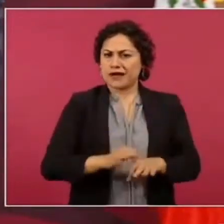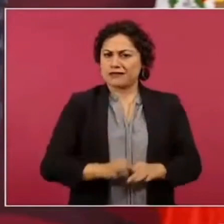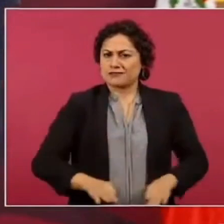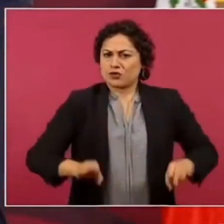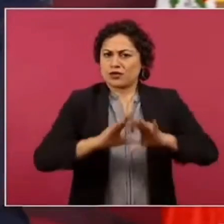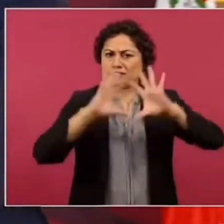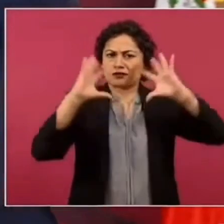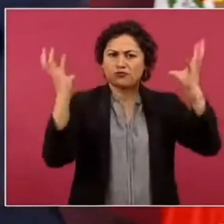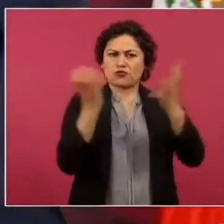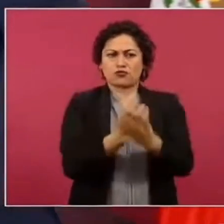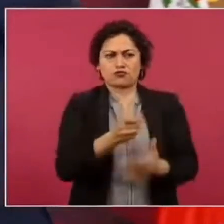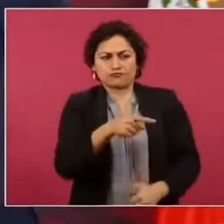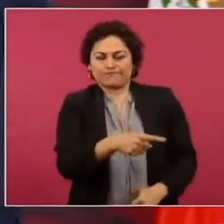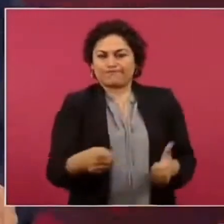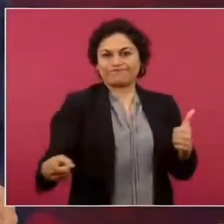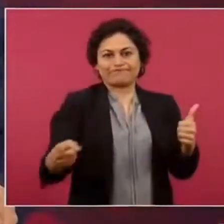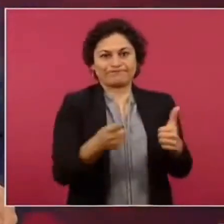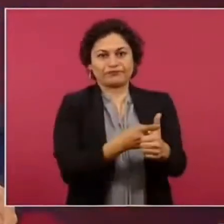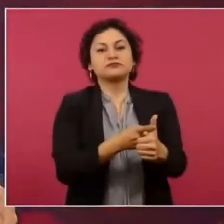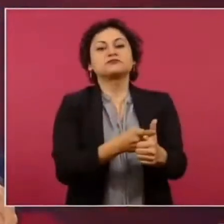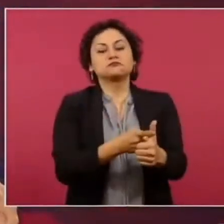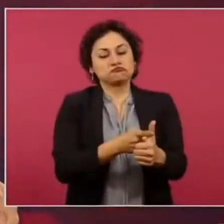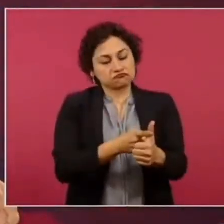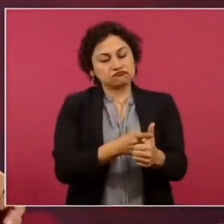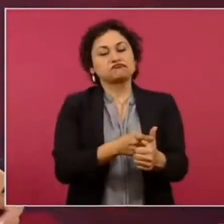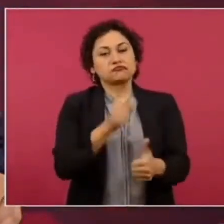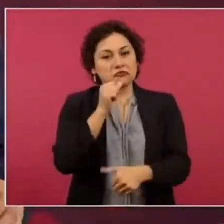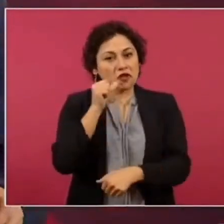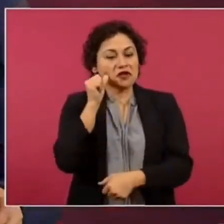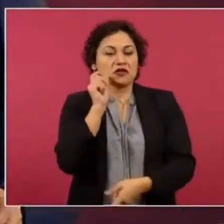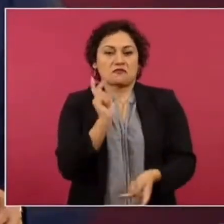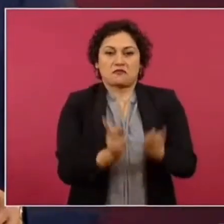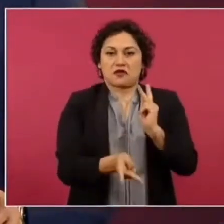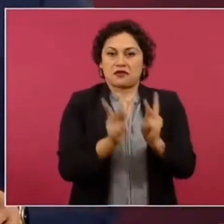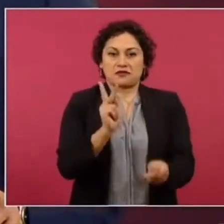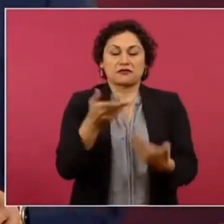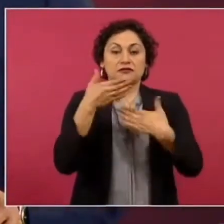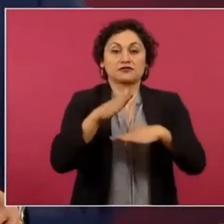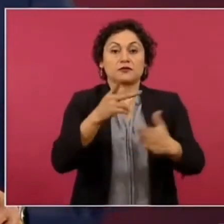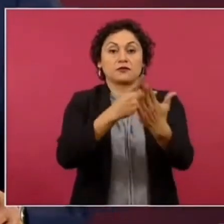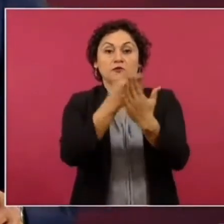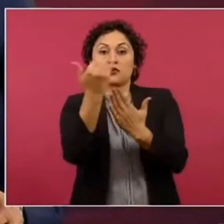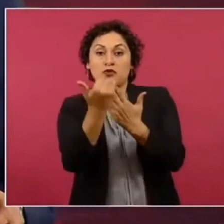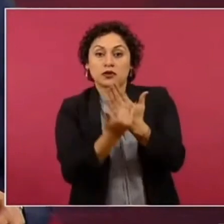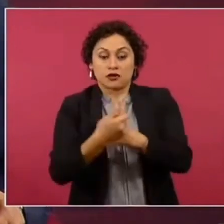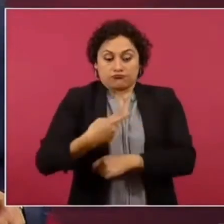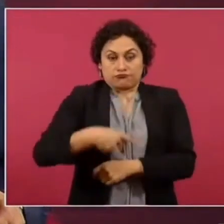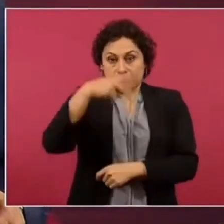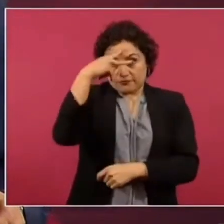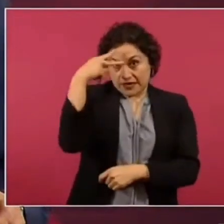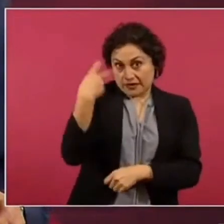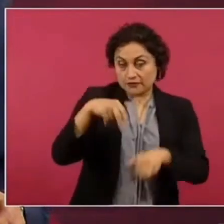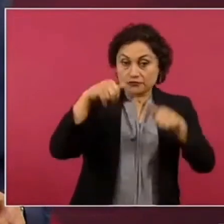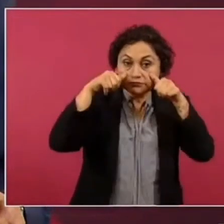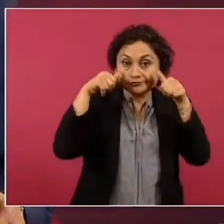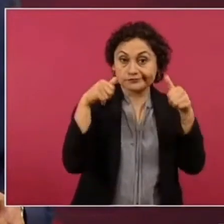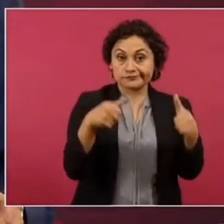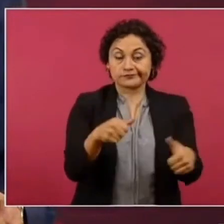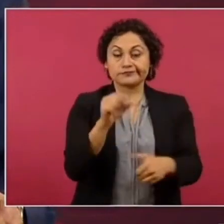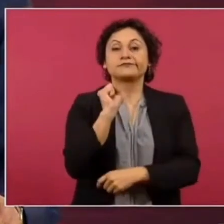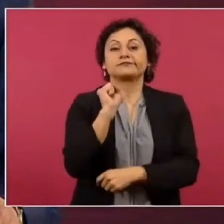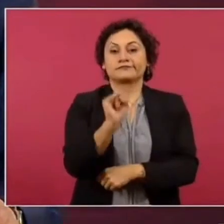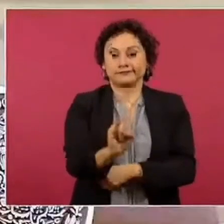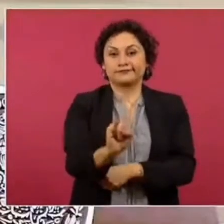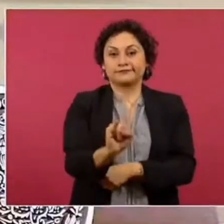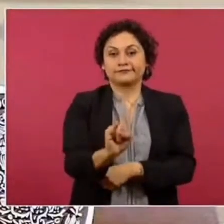estuvimos hablando sobre proyectos para México y ellos están